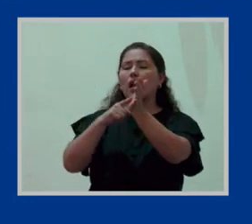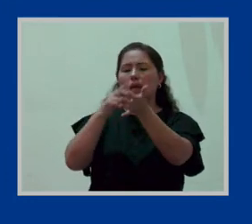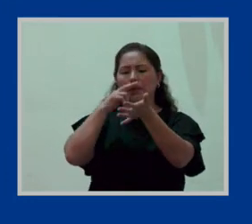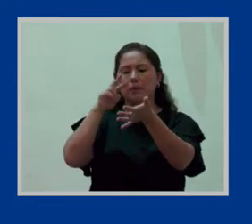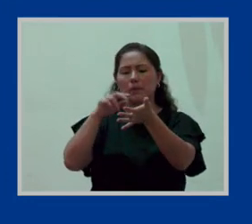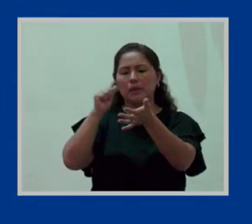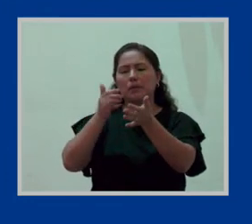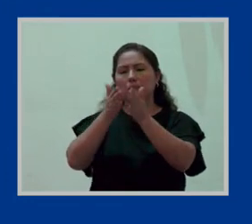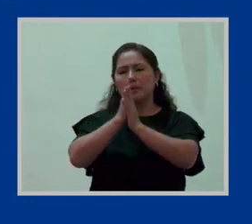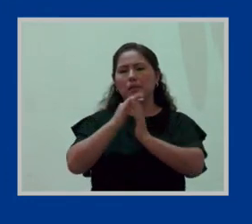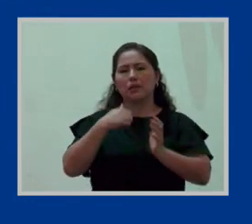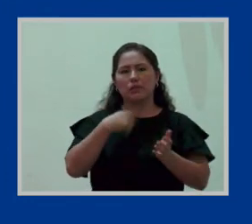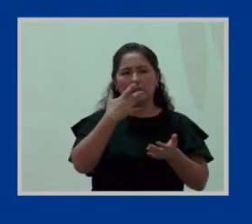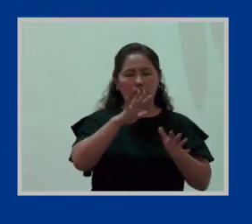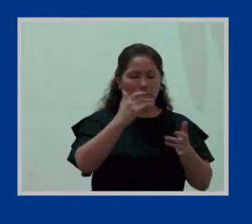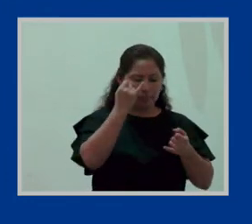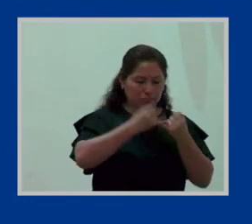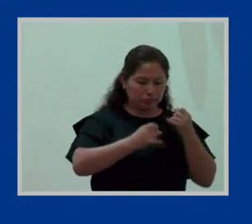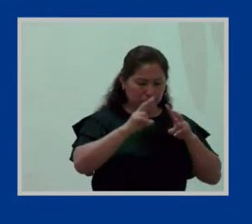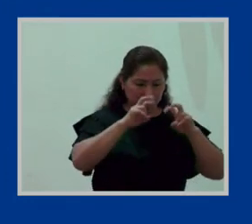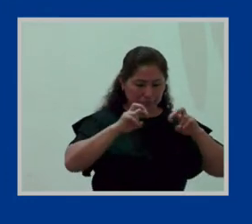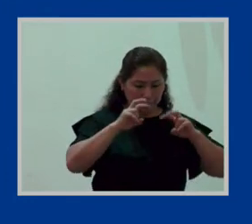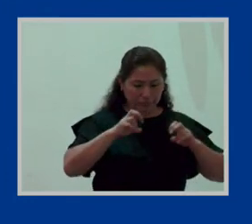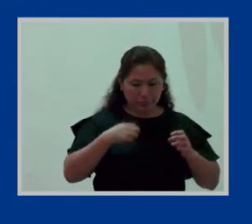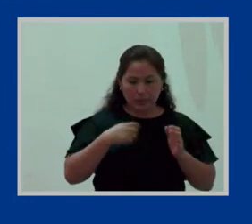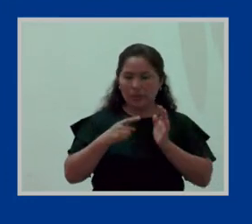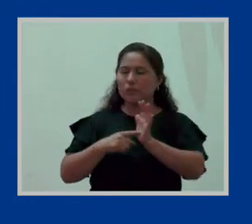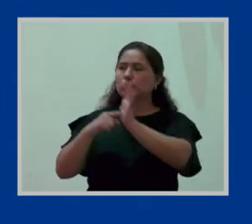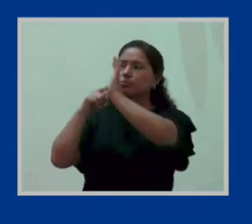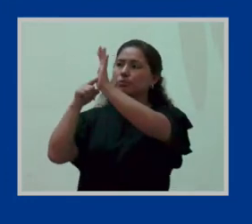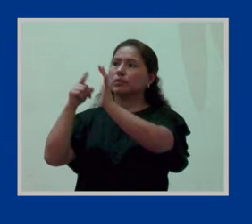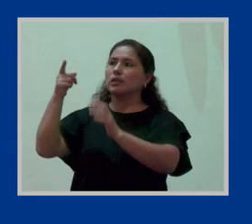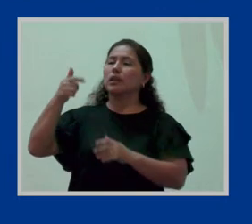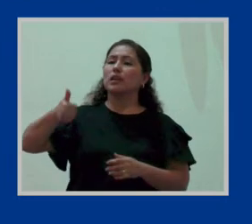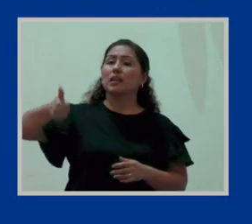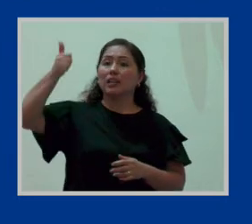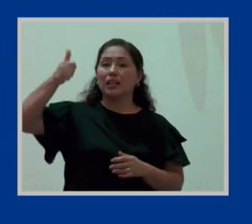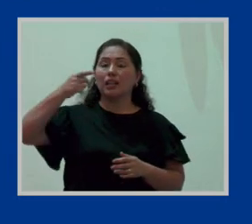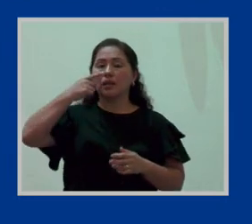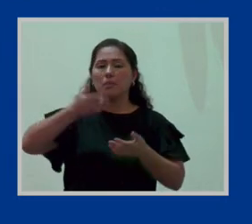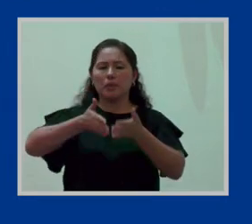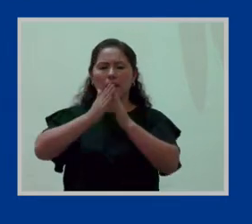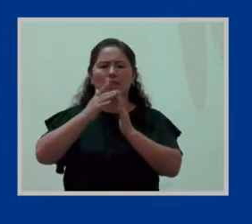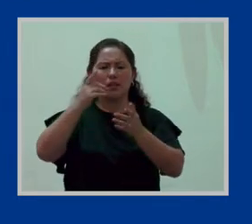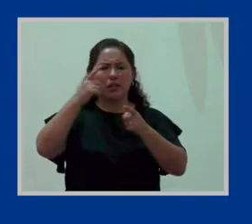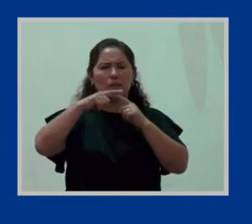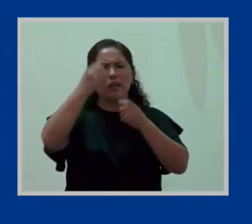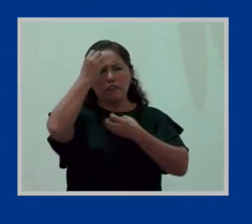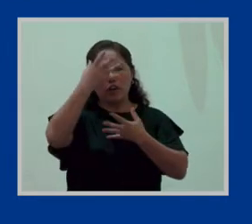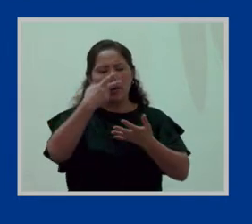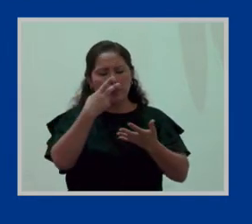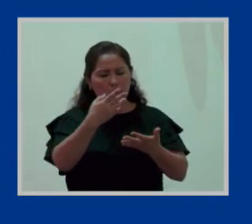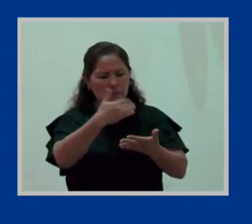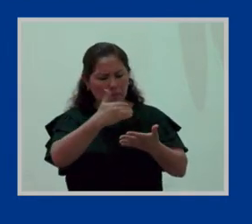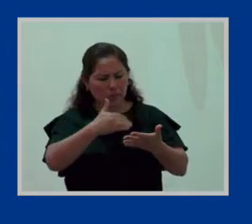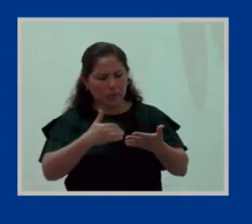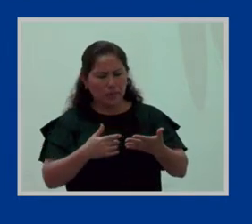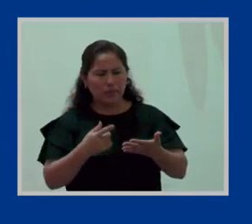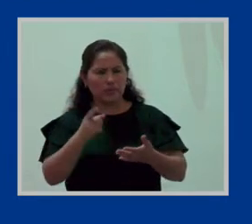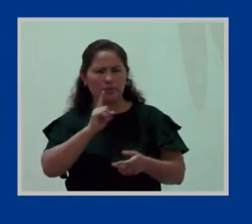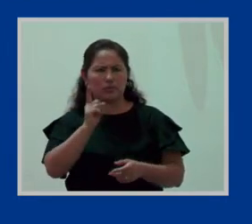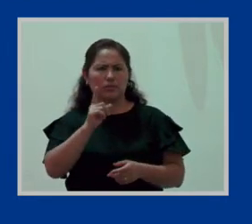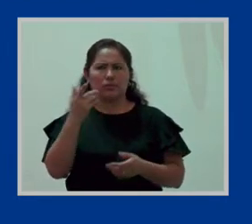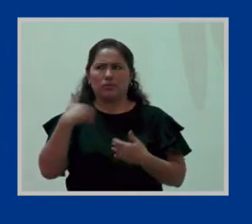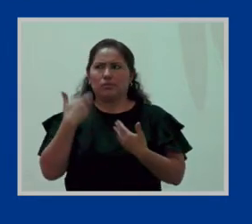atención que me han brindado. Bien. Tampoco es que me va a pedir el empleador, ojo, el reporte, el informe médico, porque esa es una información